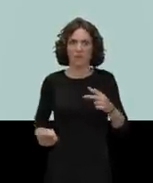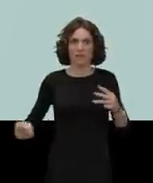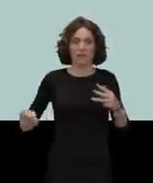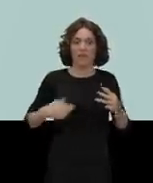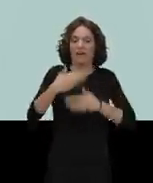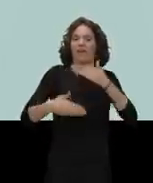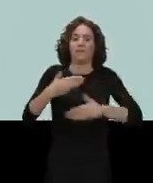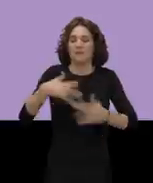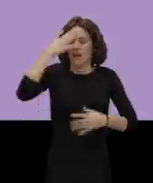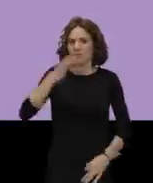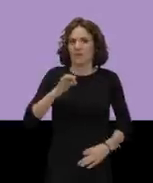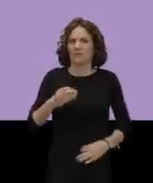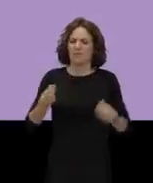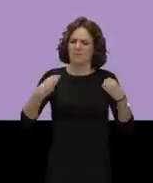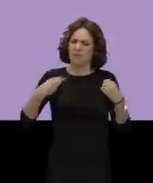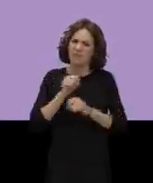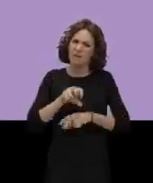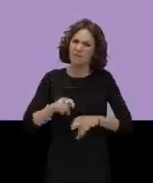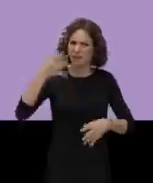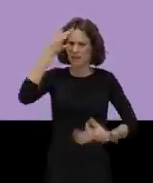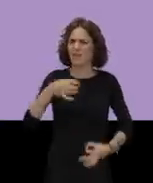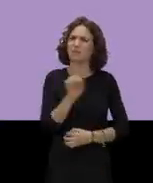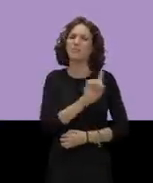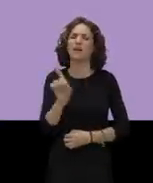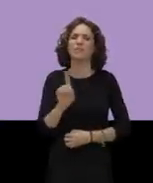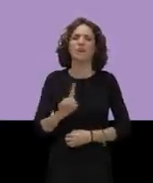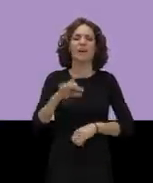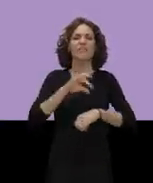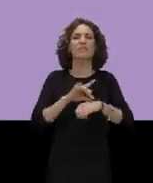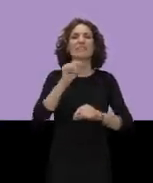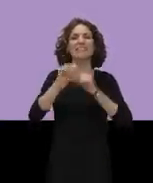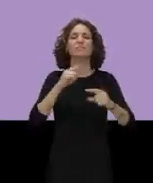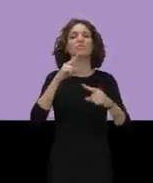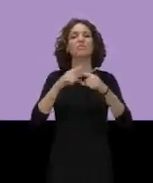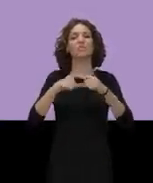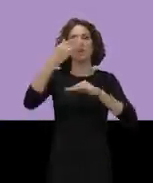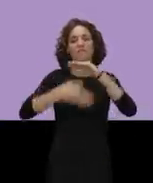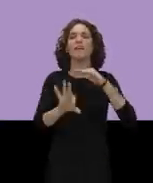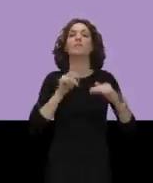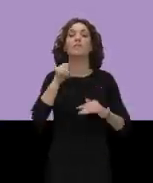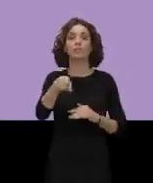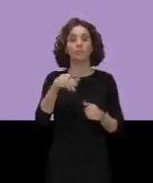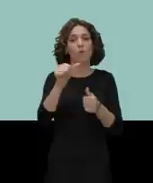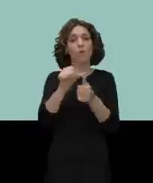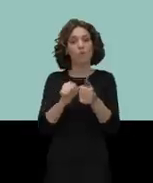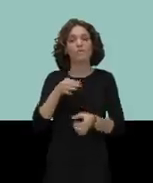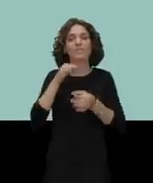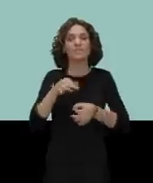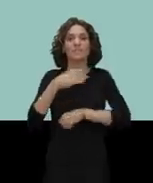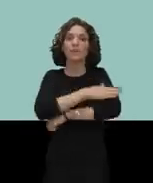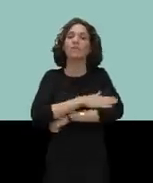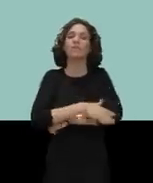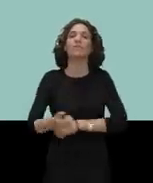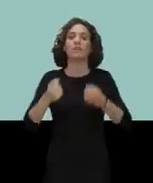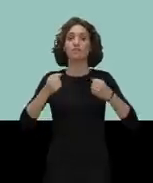y segunda y tercera y es normal. Lo que no es normal es que te entren ganas de complicarte la vida. Prevenir las infecciones de transmisión sexual está en tu mano. No te compliques.